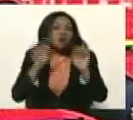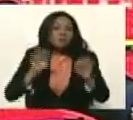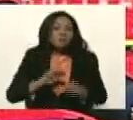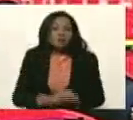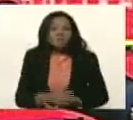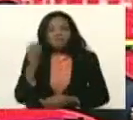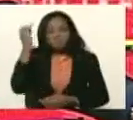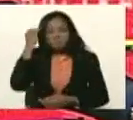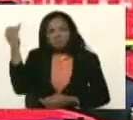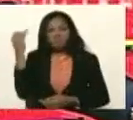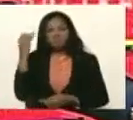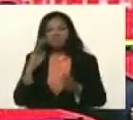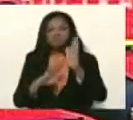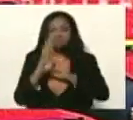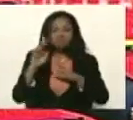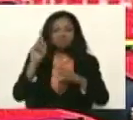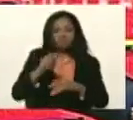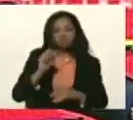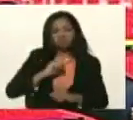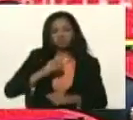la inteligencia, desarrolla,